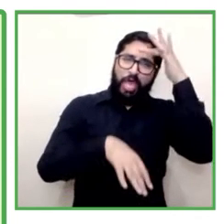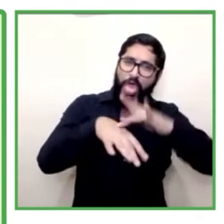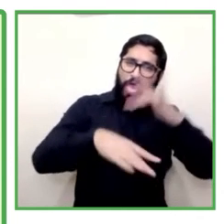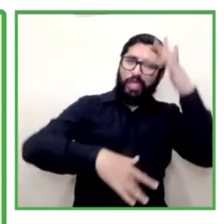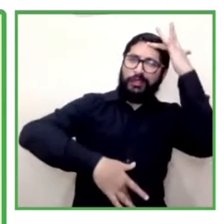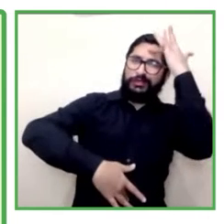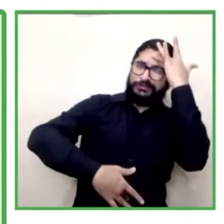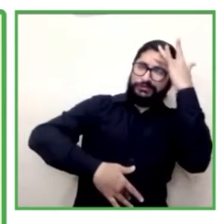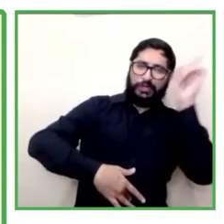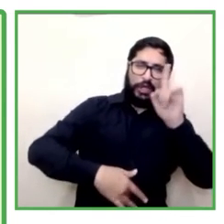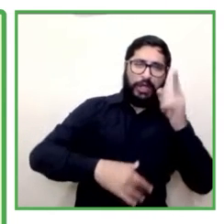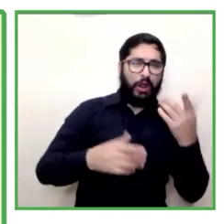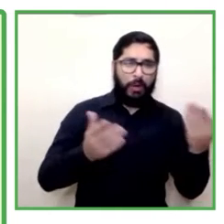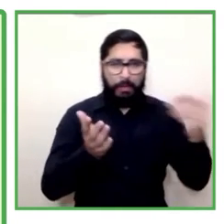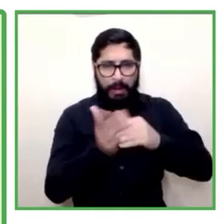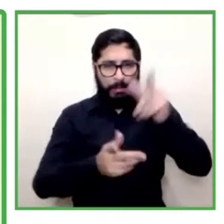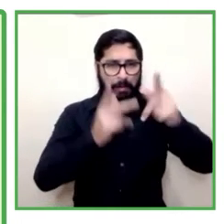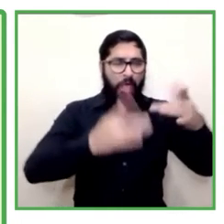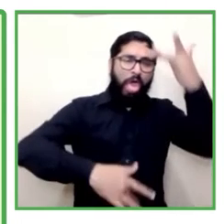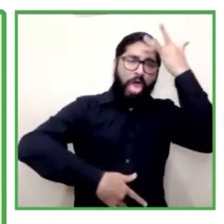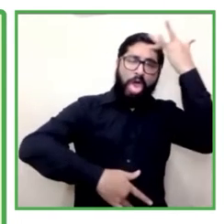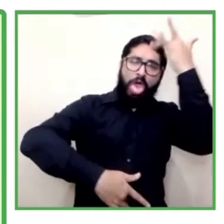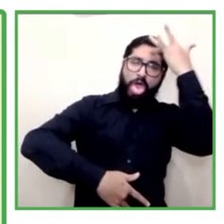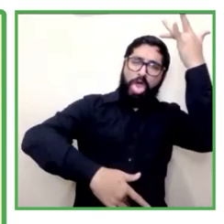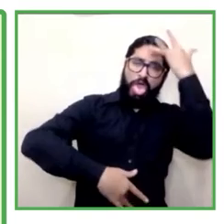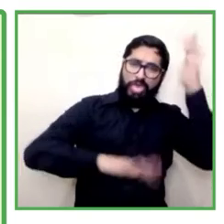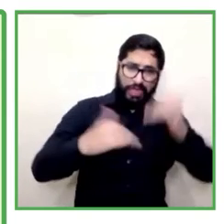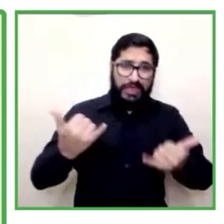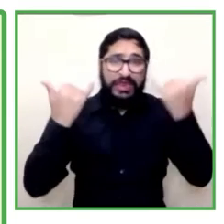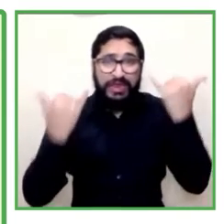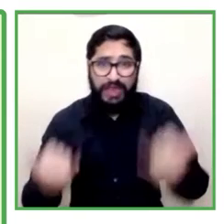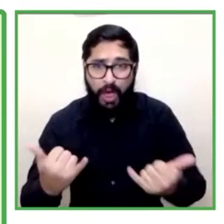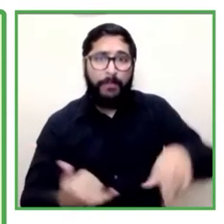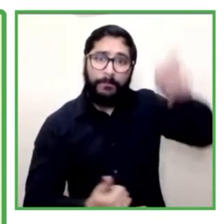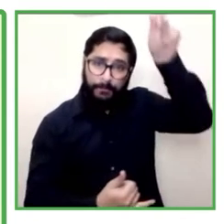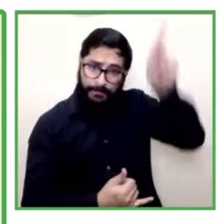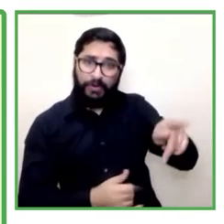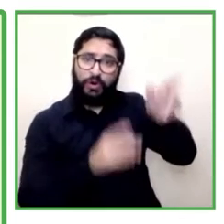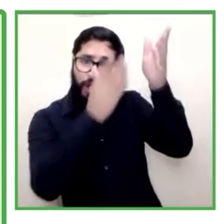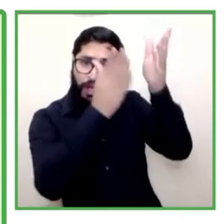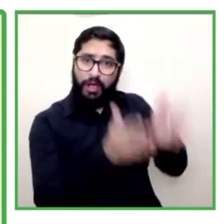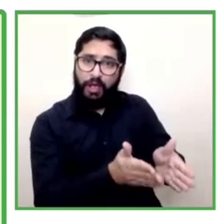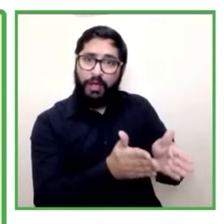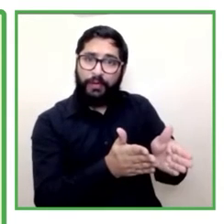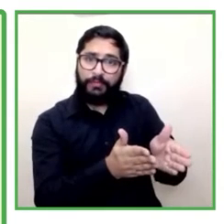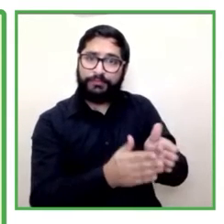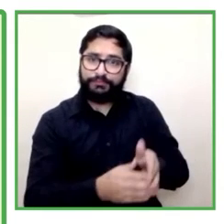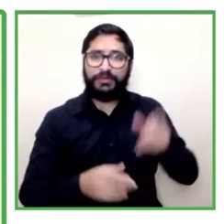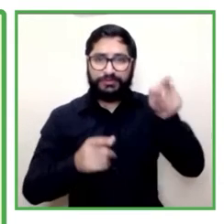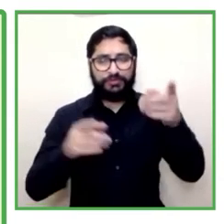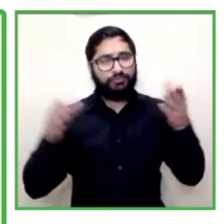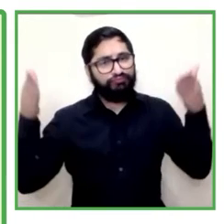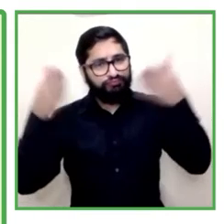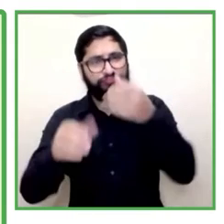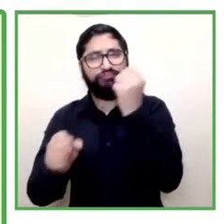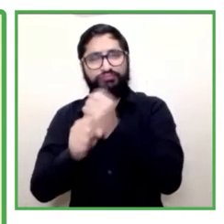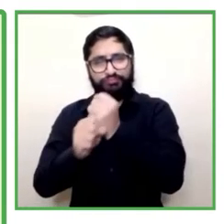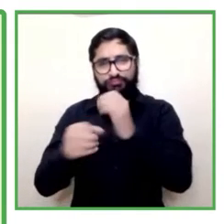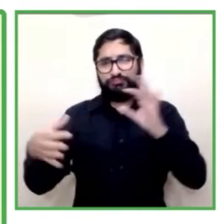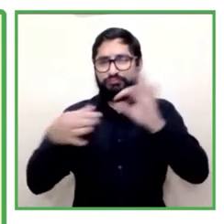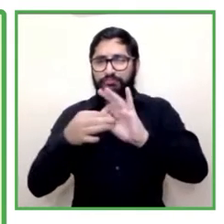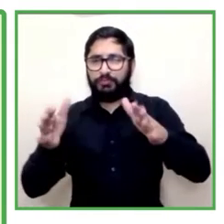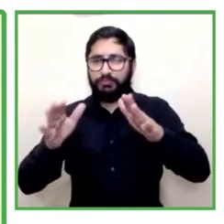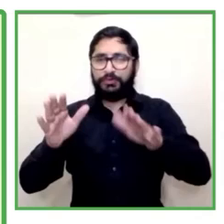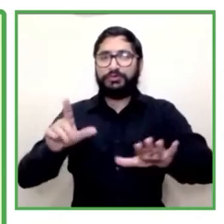por supuesto que queremos que pasen de ser ciudadanos a ser cooperativistas. Y esta comunidad de trabajo que nació hace más de seis años, recién ahora, en